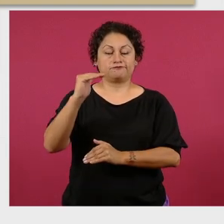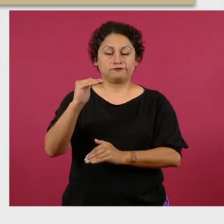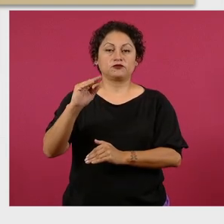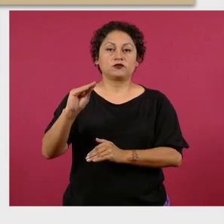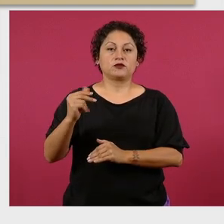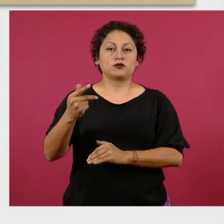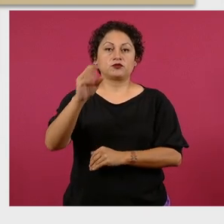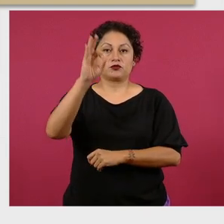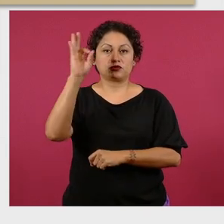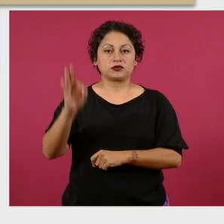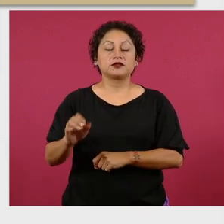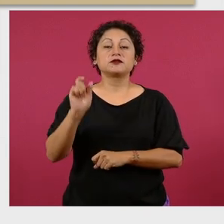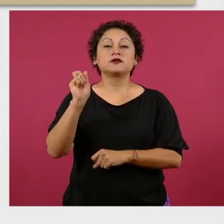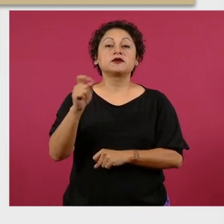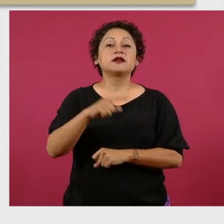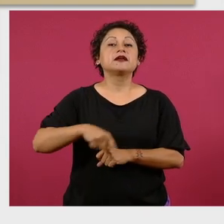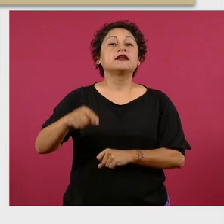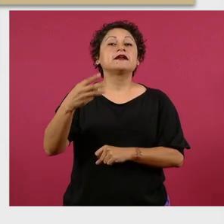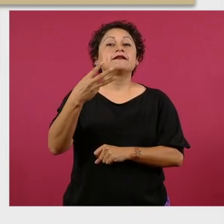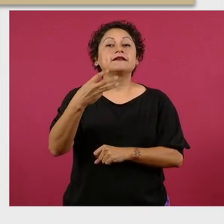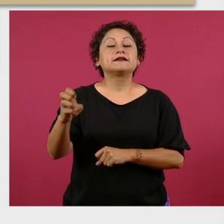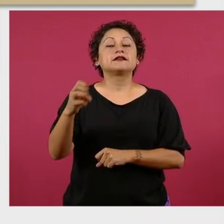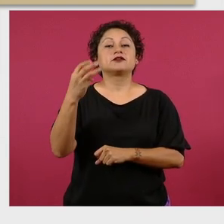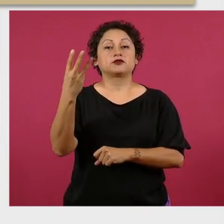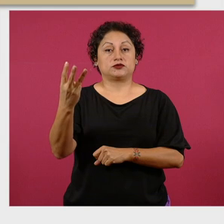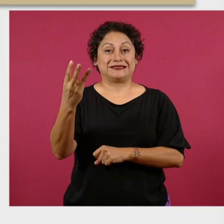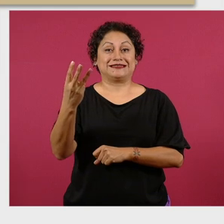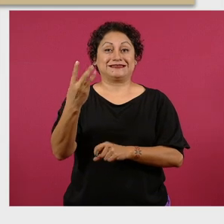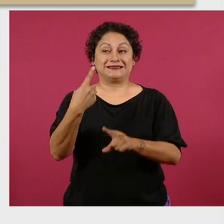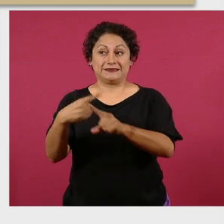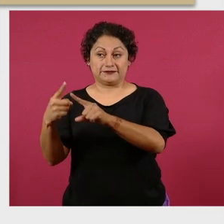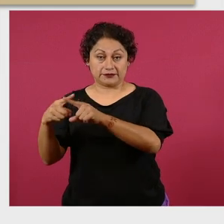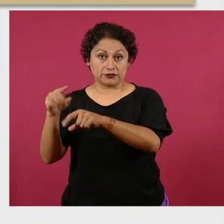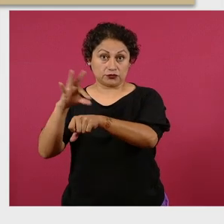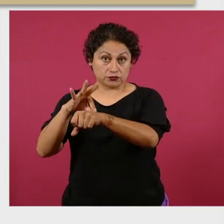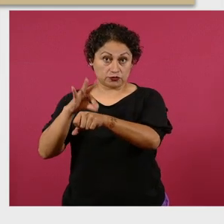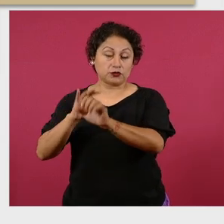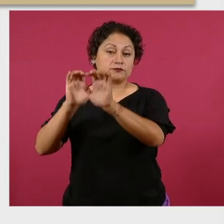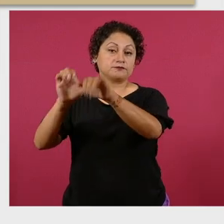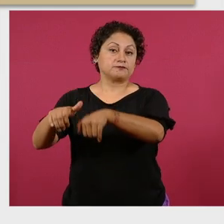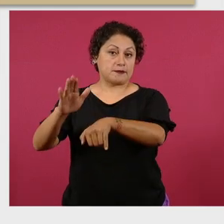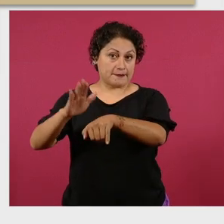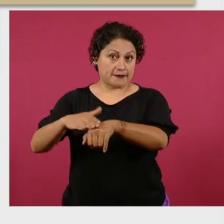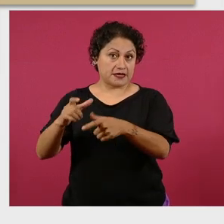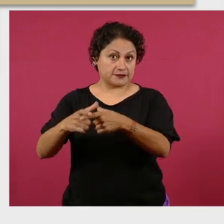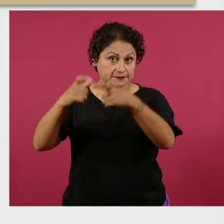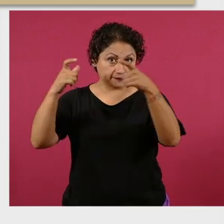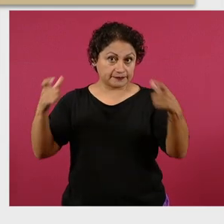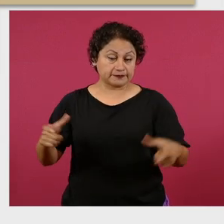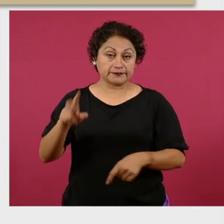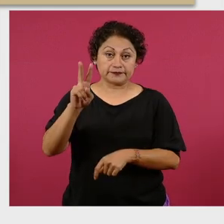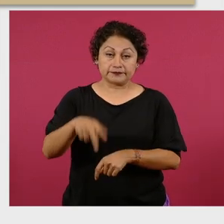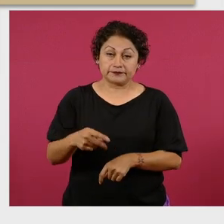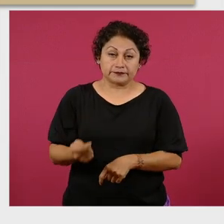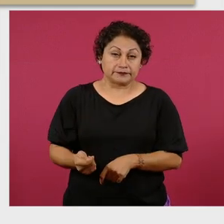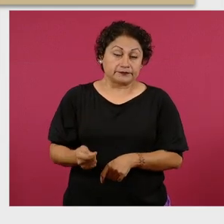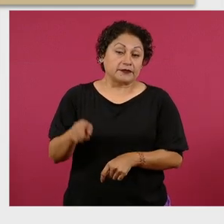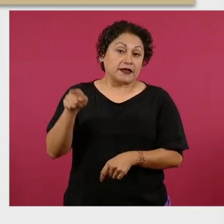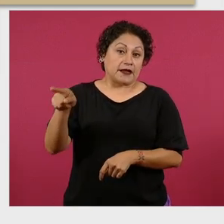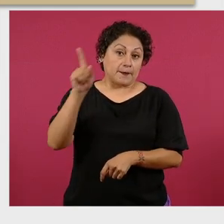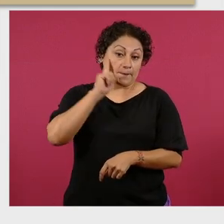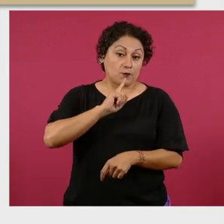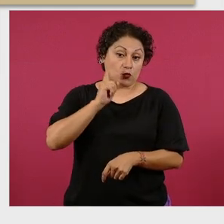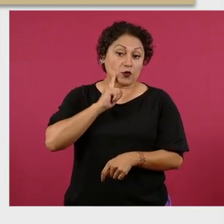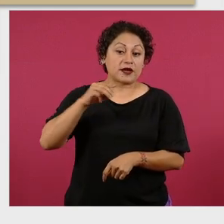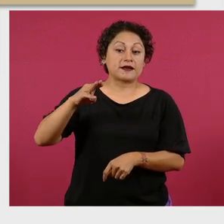días se incorporan 303 especialistas más a Hidalgo. Un caso emblemático, el de la doctora Miriam Montero,